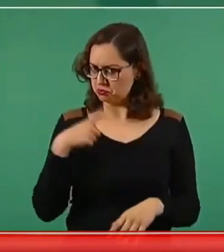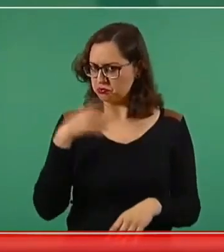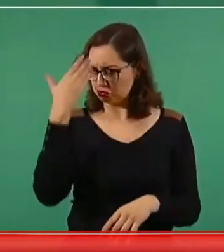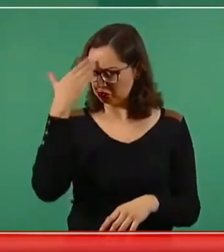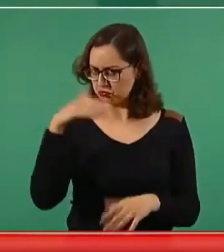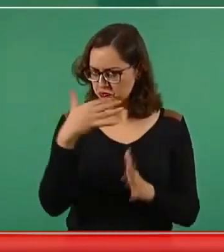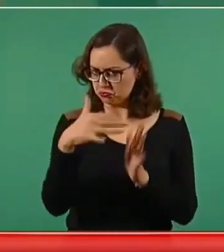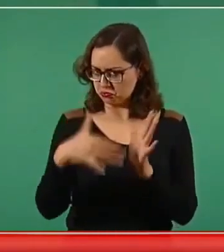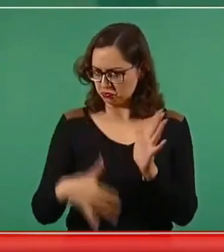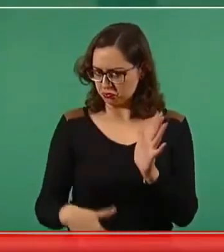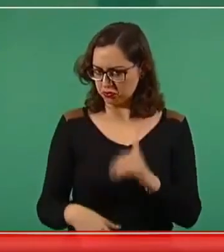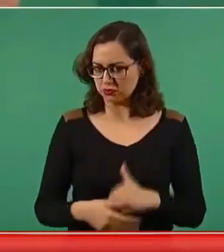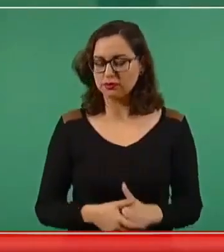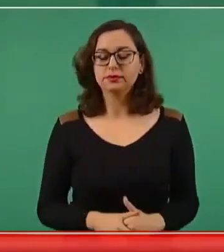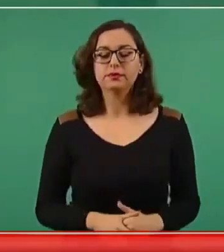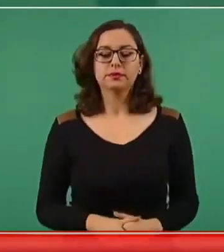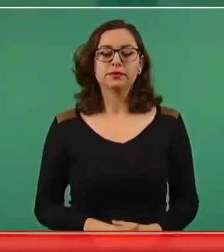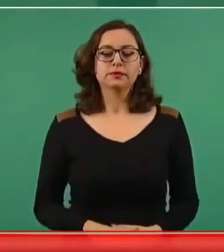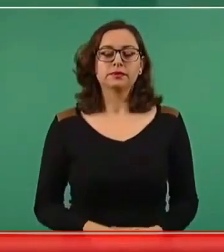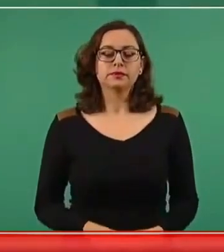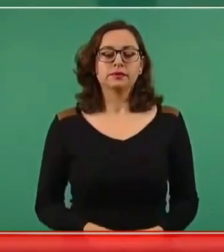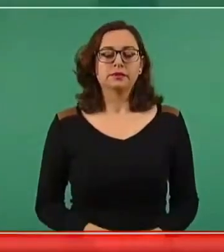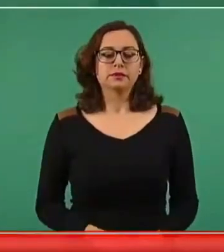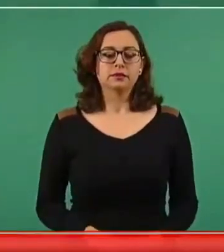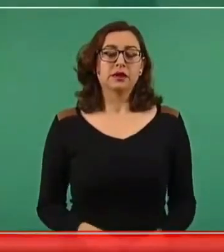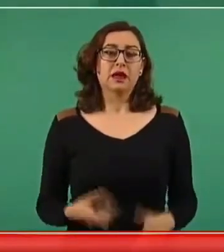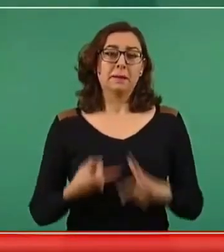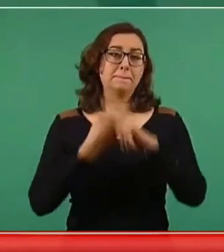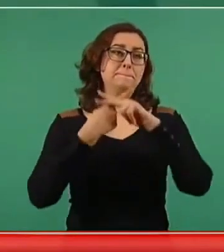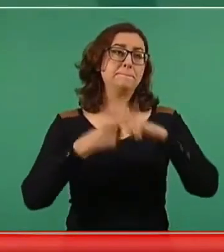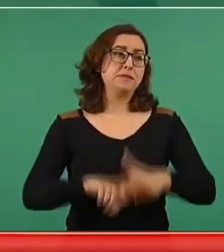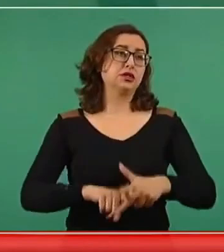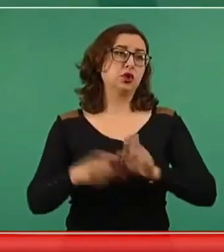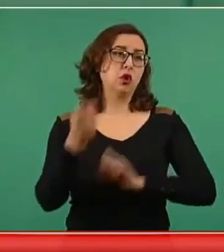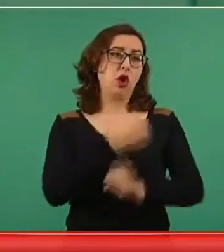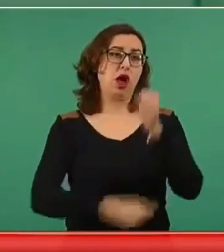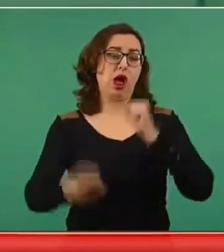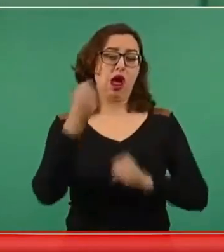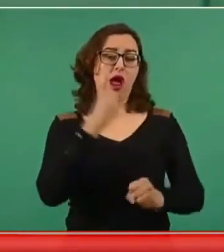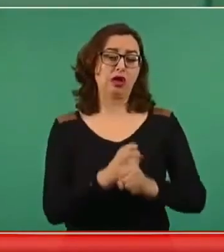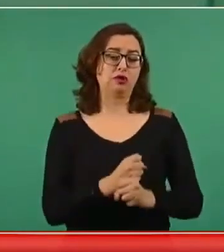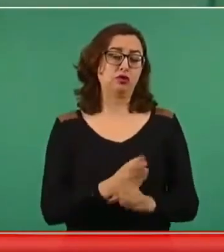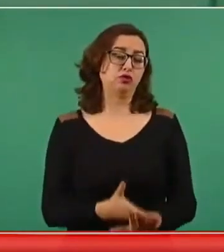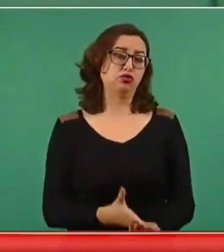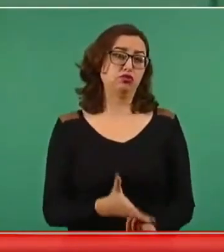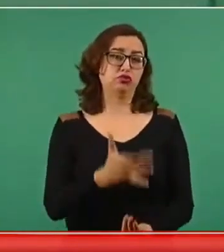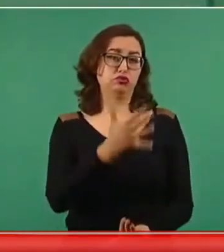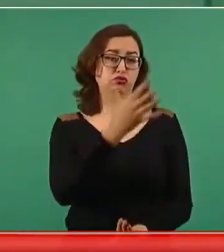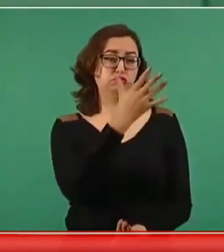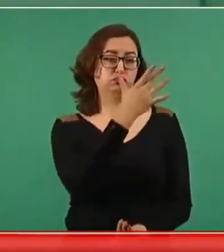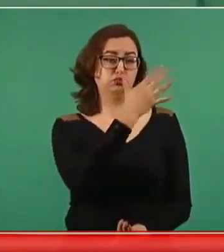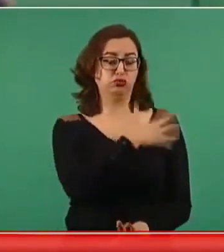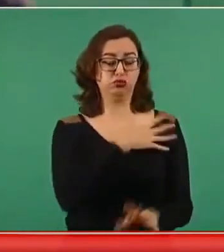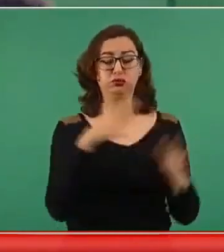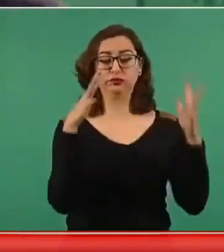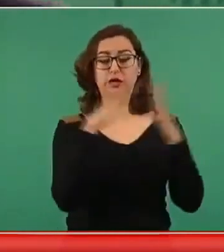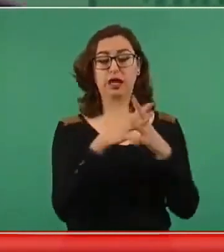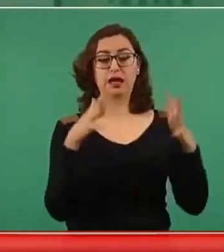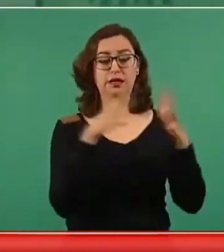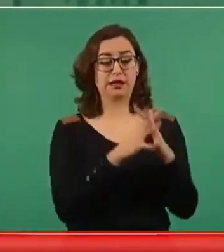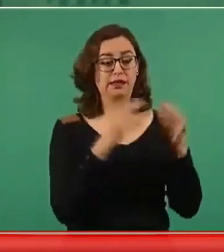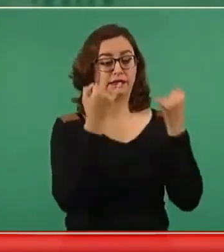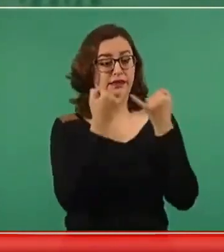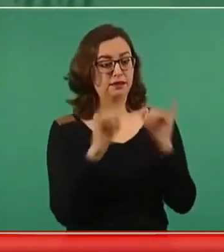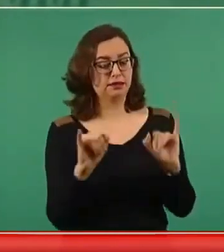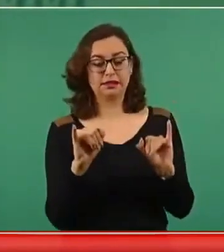la independencia, cómo se han comportado los